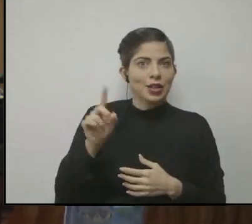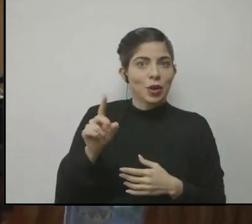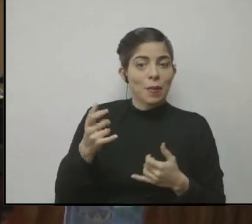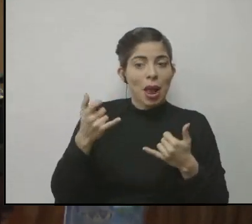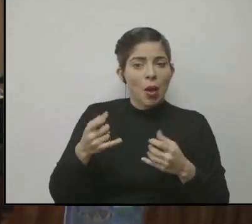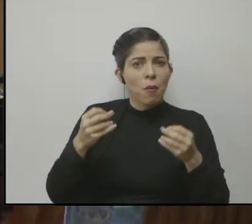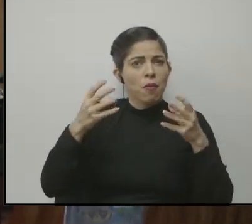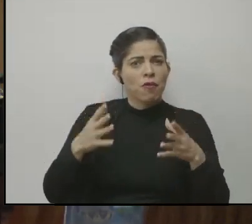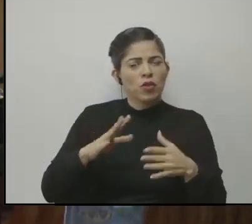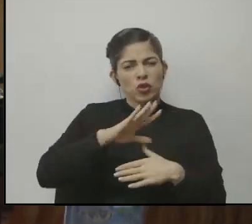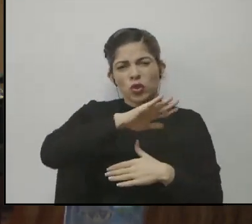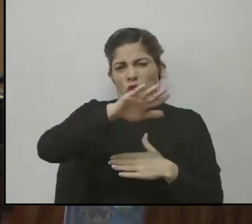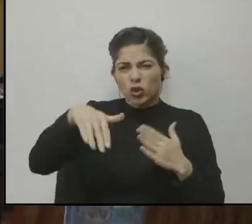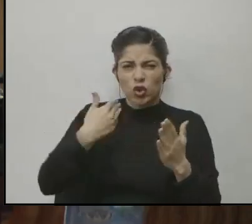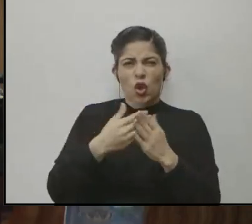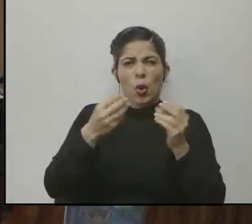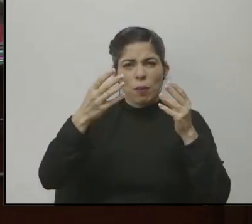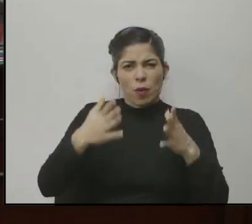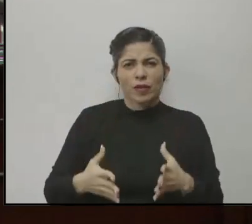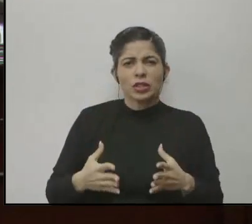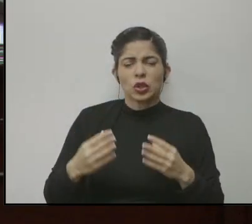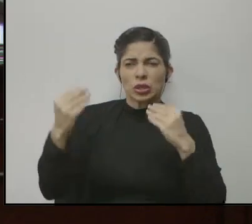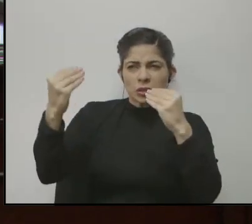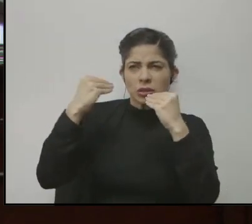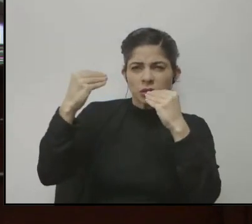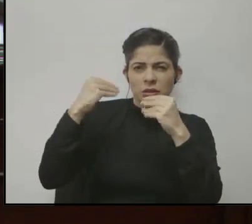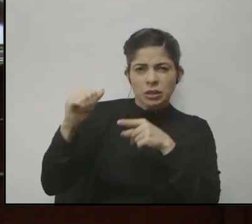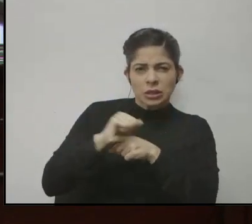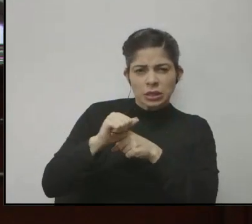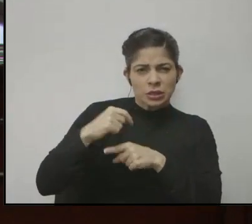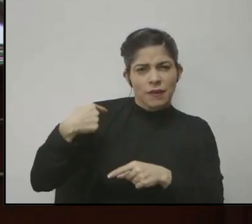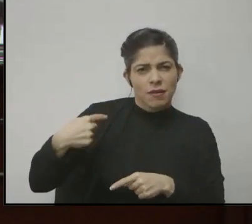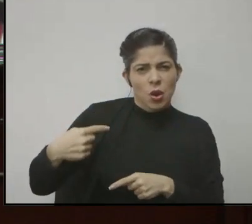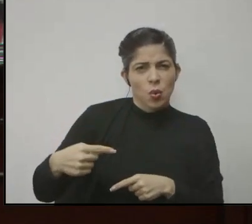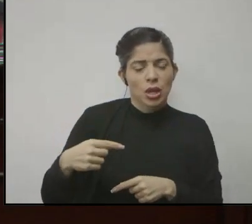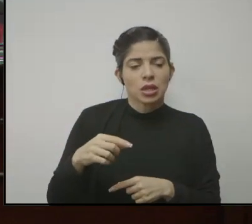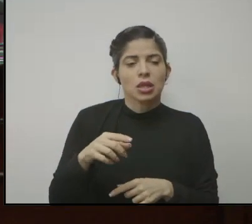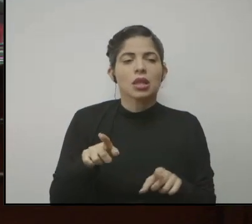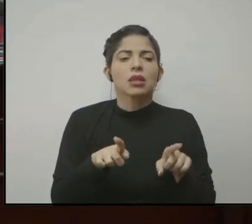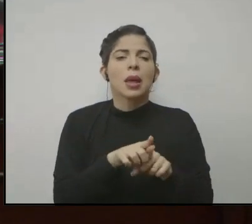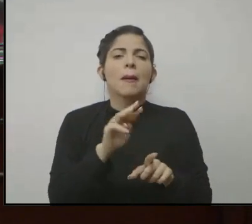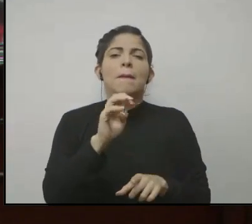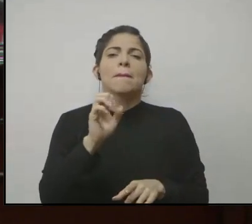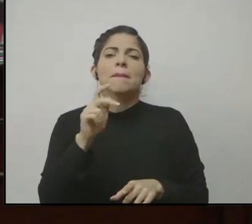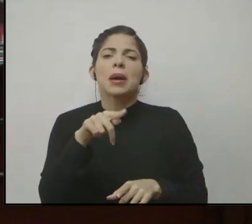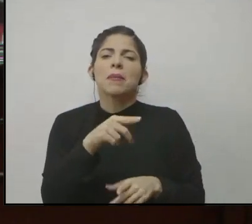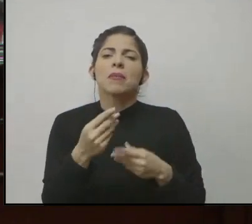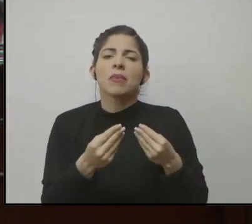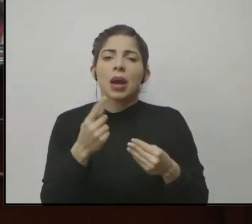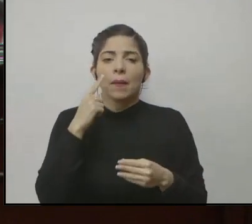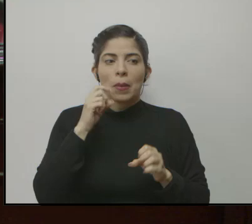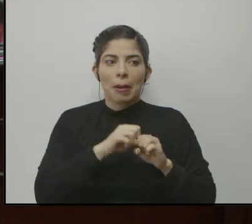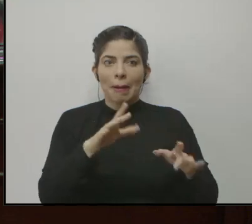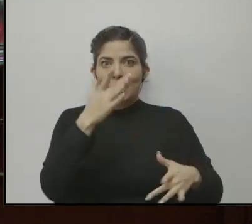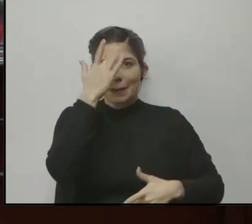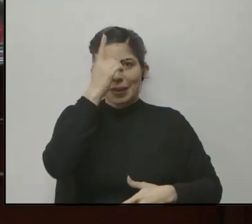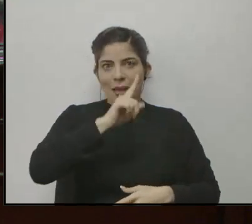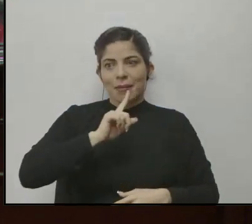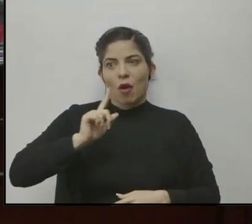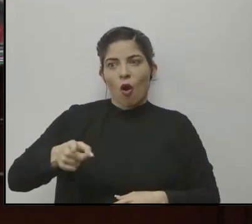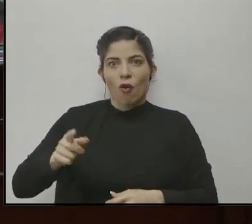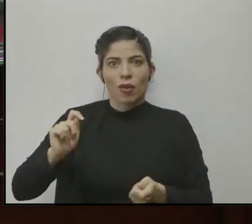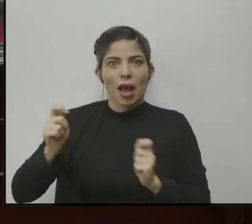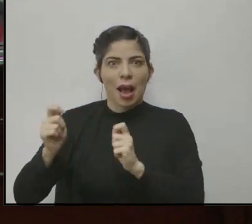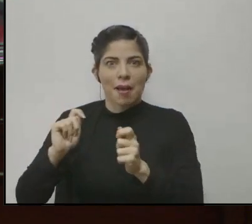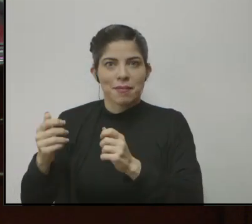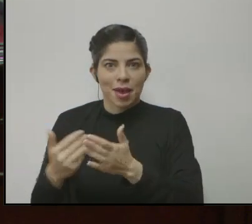pero ahora están todos en un proceso de capacitación virtual. ¿Qué más ha cambiado en el MEP que la pandemia ha obligado a innovar y acelerar?